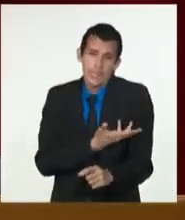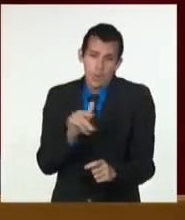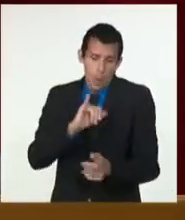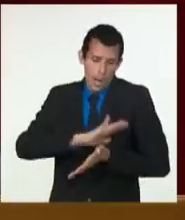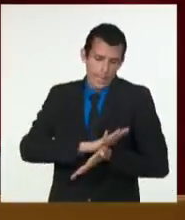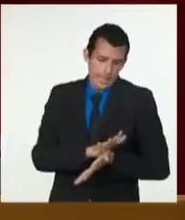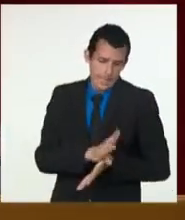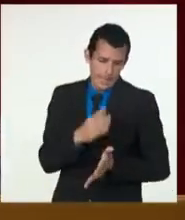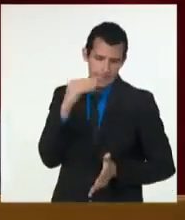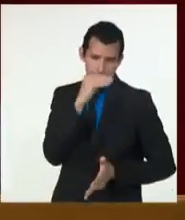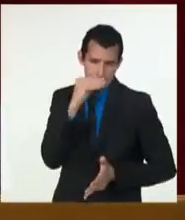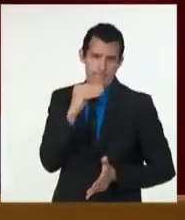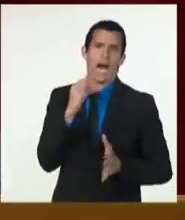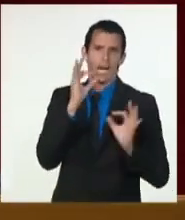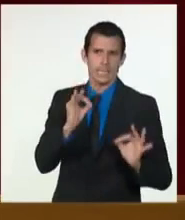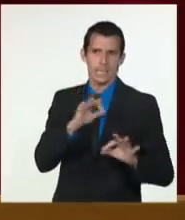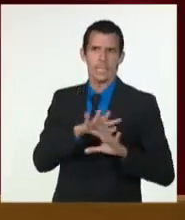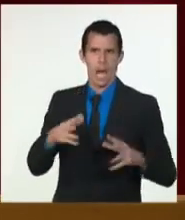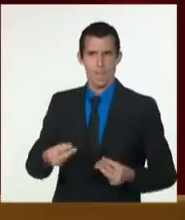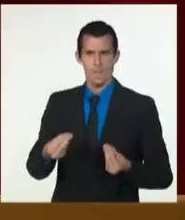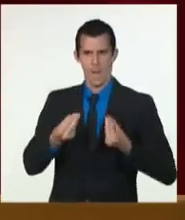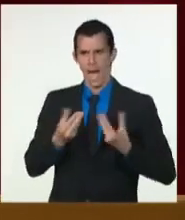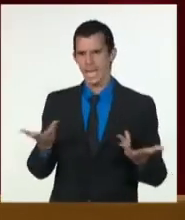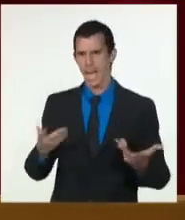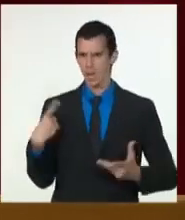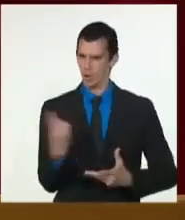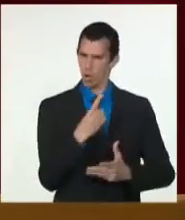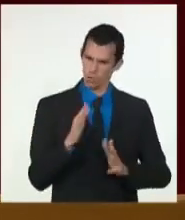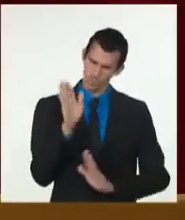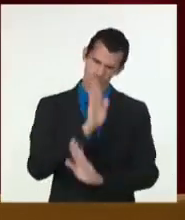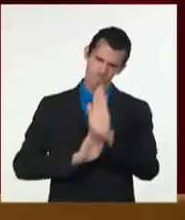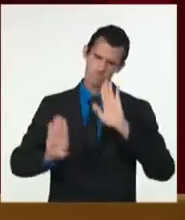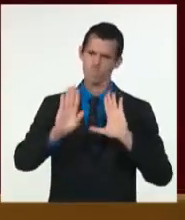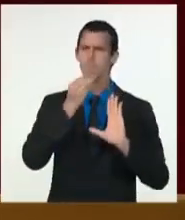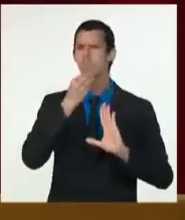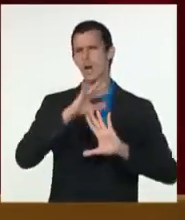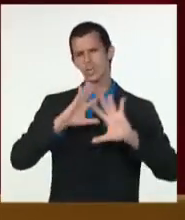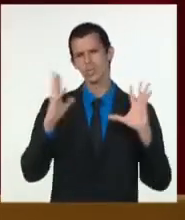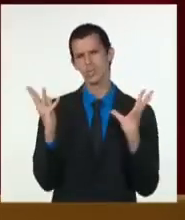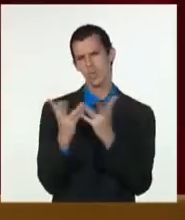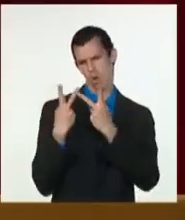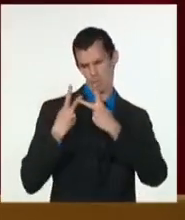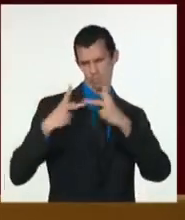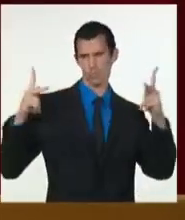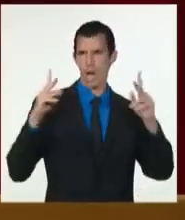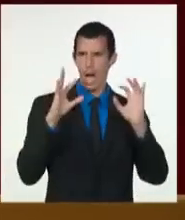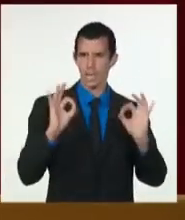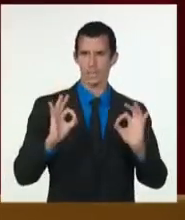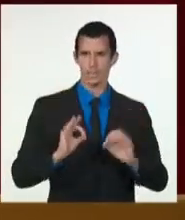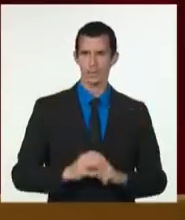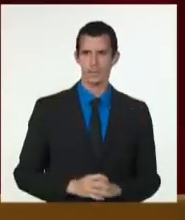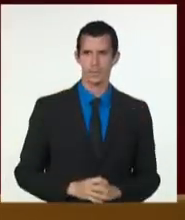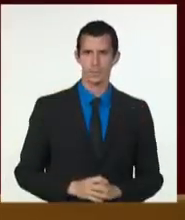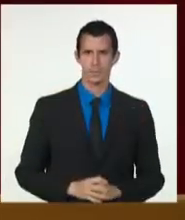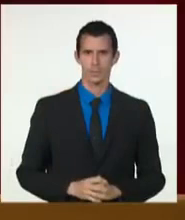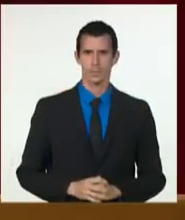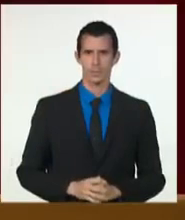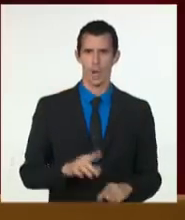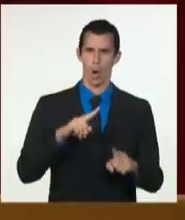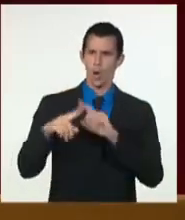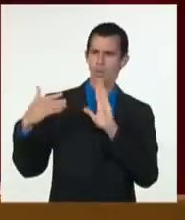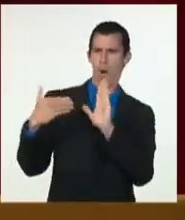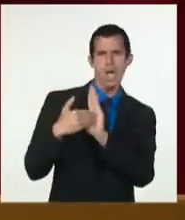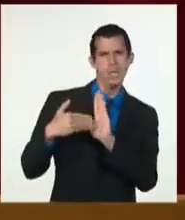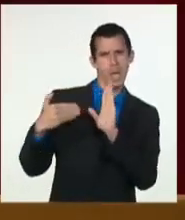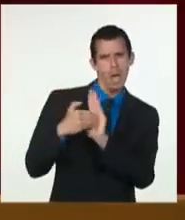aparentemente invencible. Esos perdieron la nación, el ideal y el